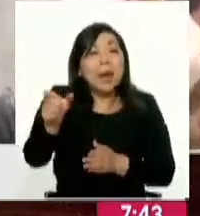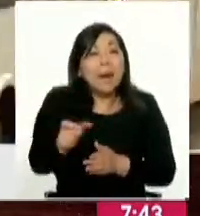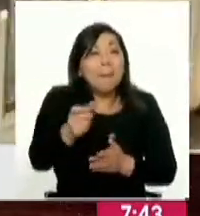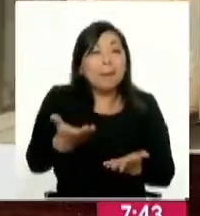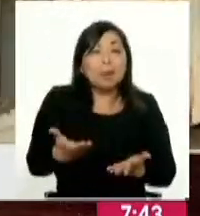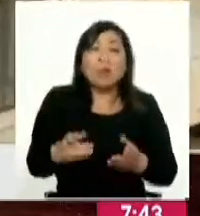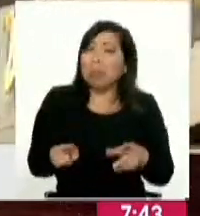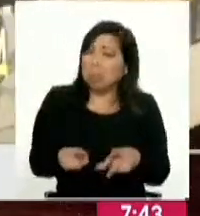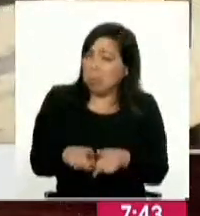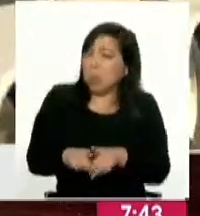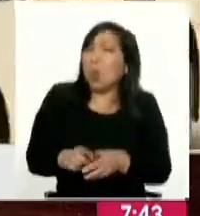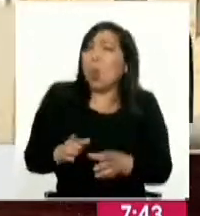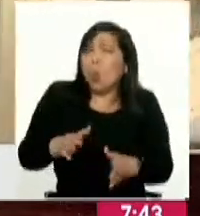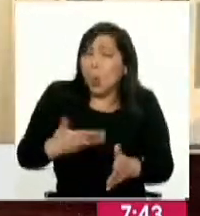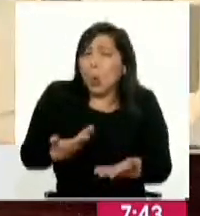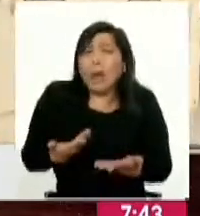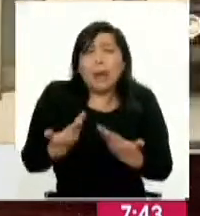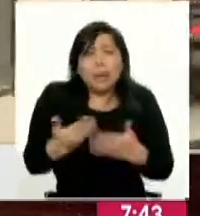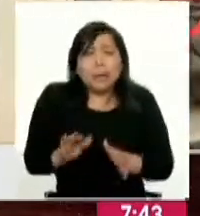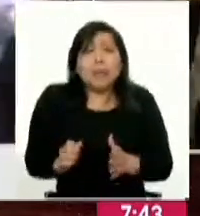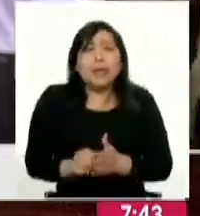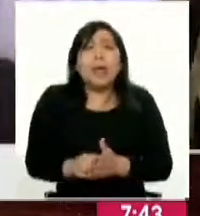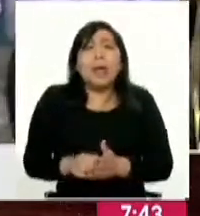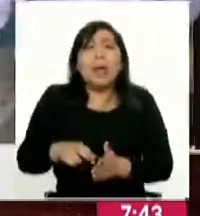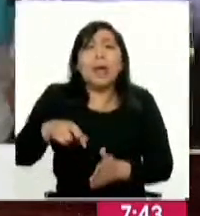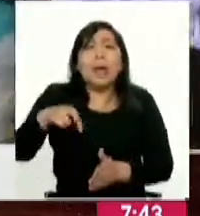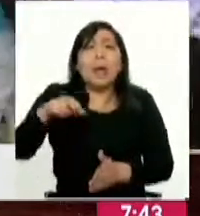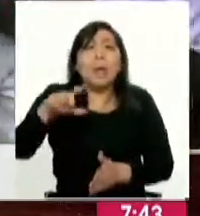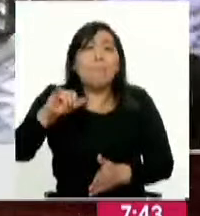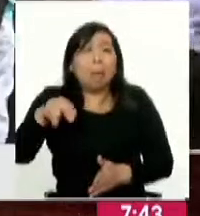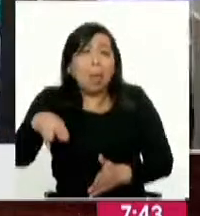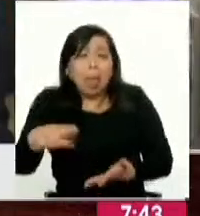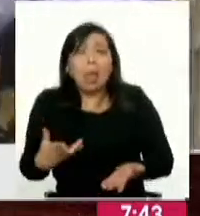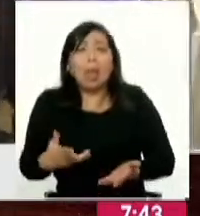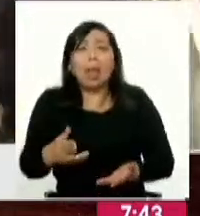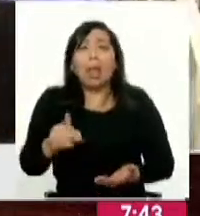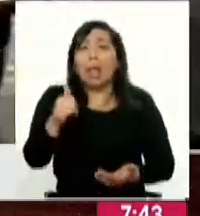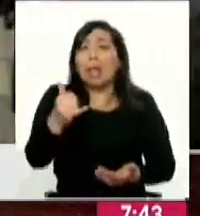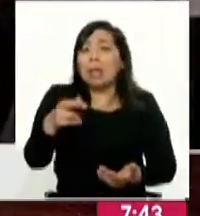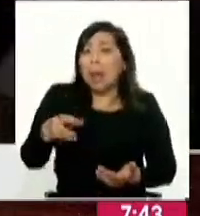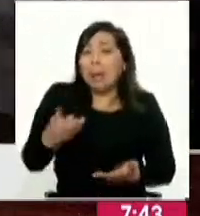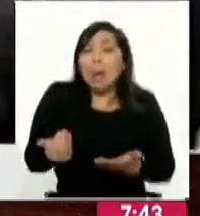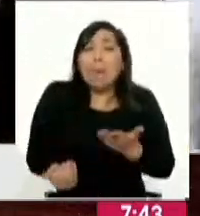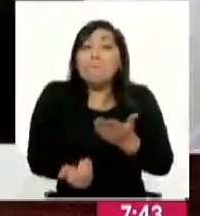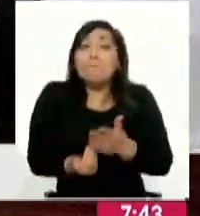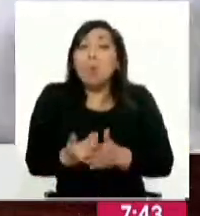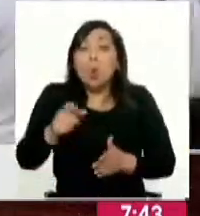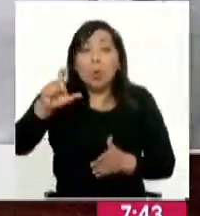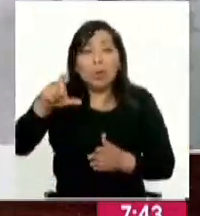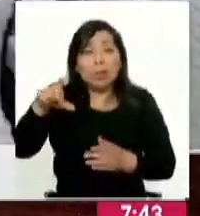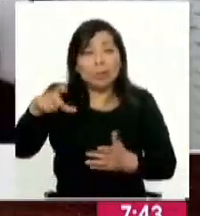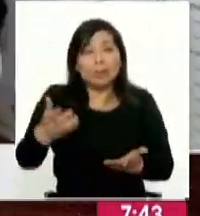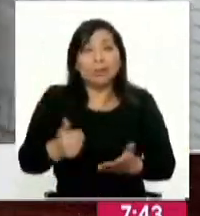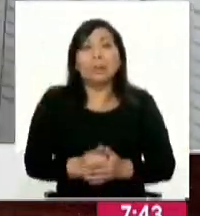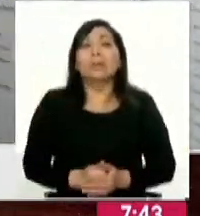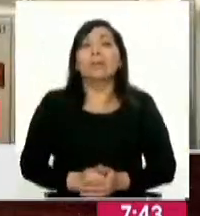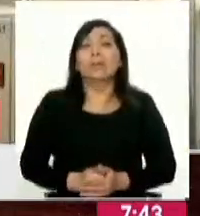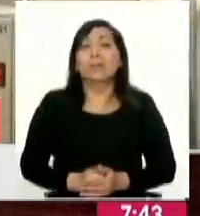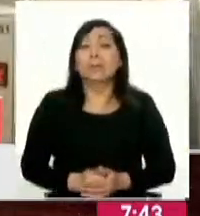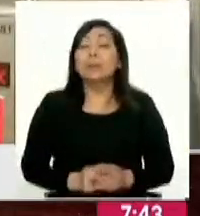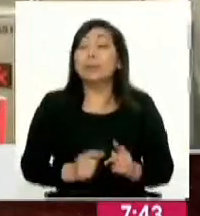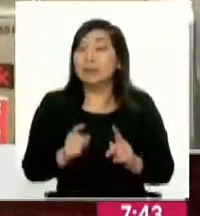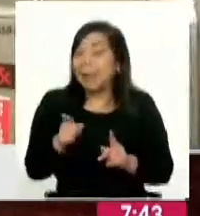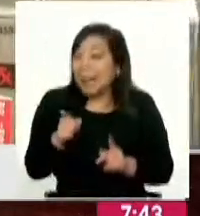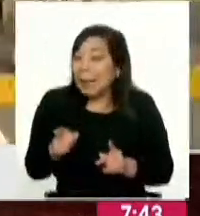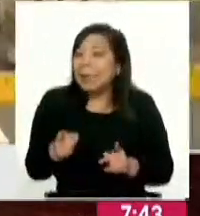que también nos está pidiendo usar ya peplín y estos sistemas que son digamos entre comillas más modernos. Sobre las marchas se están solucionando algunos